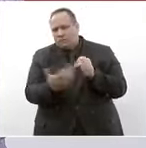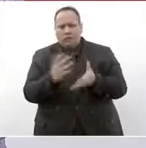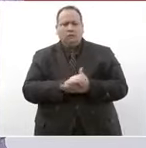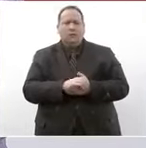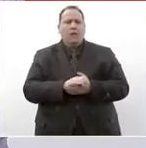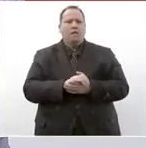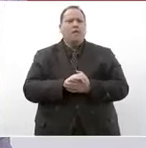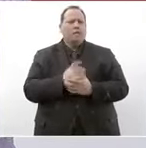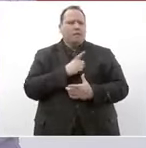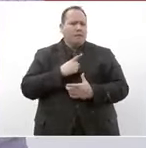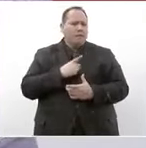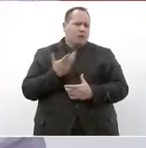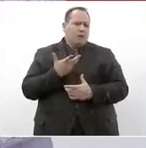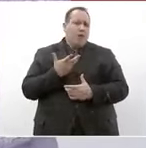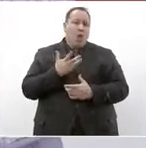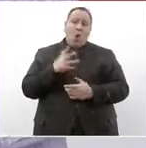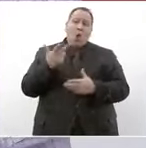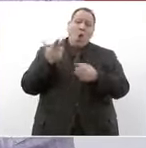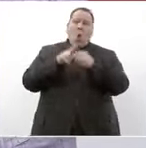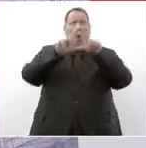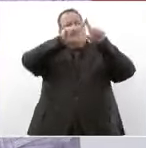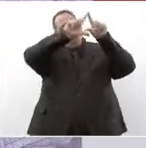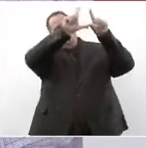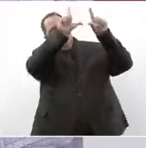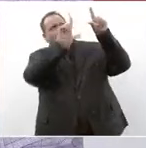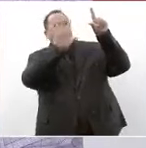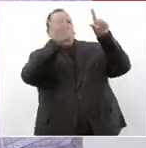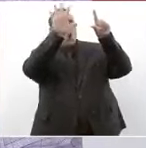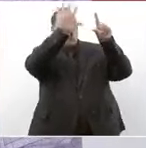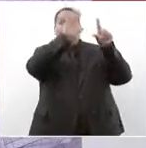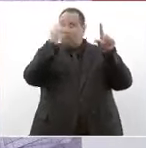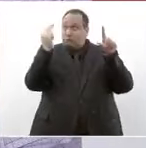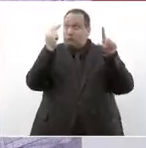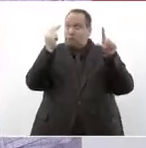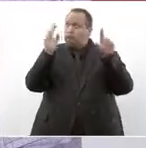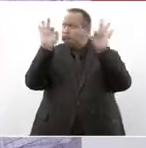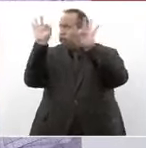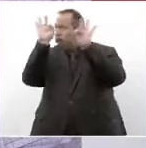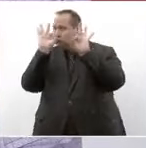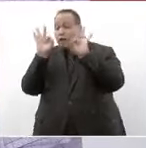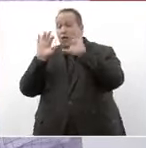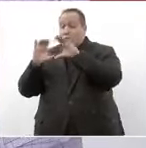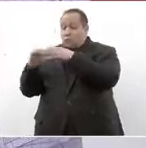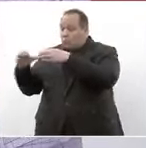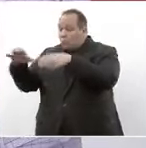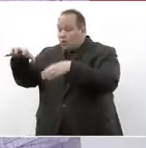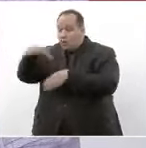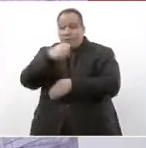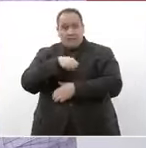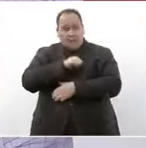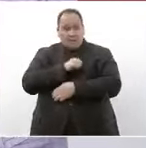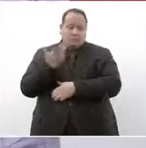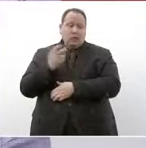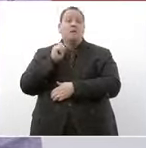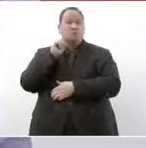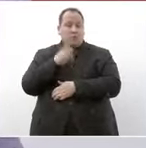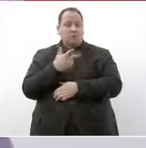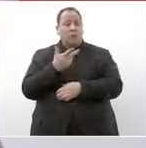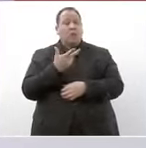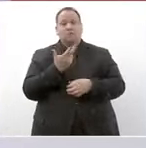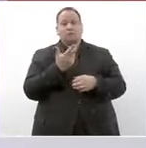a tener todos los hospitales necesarios los centros de salud las unidades médicas